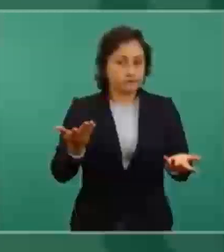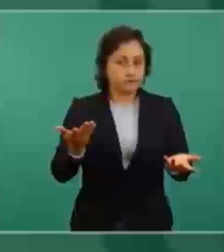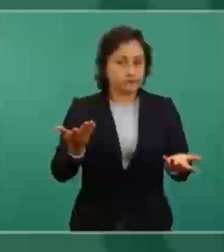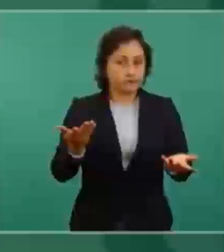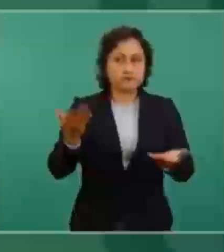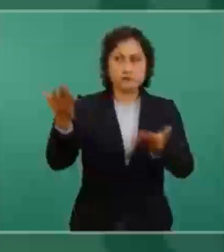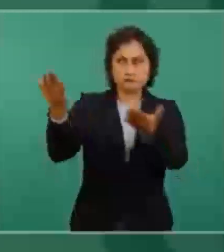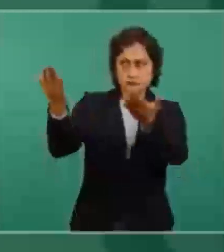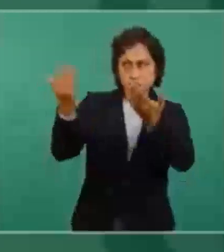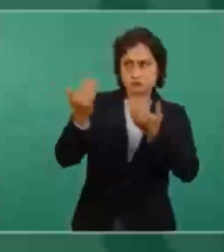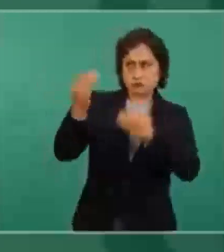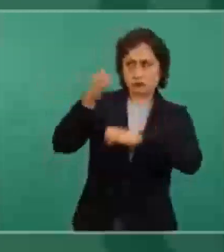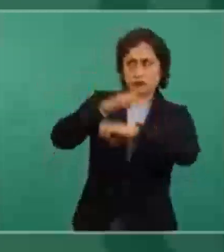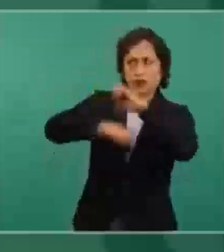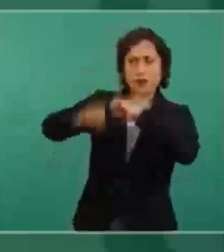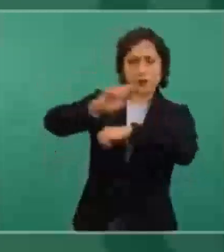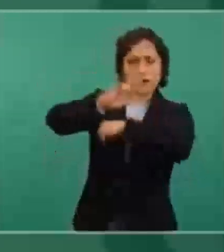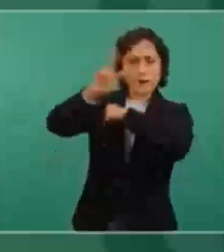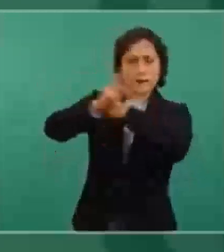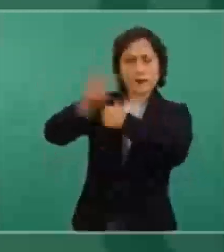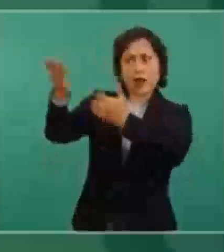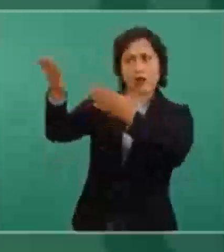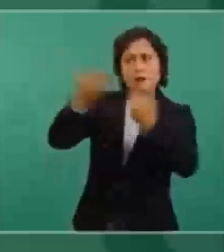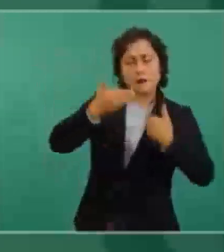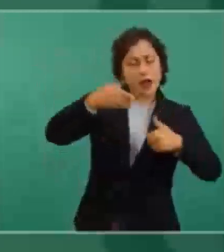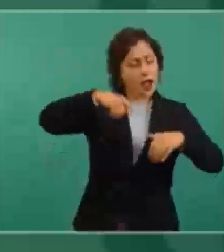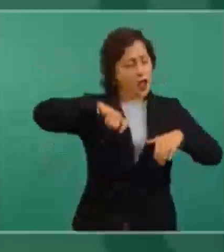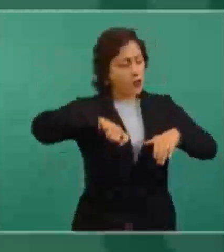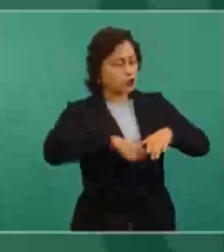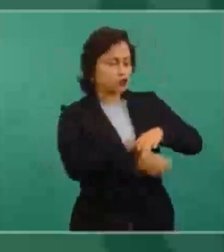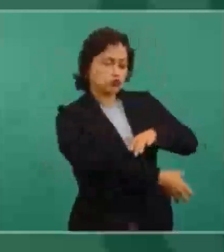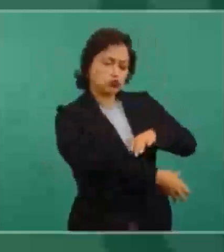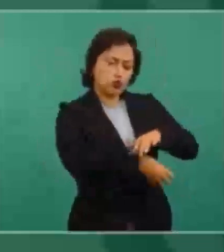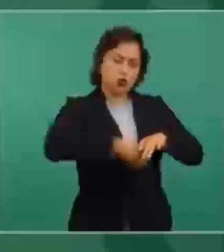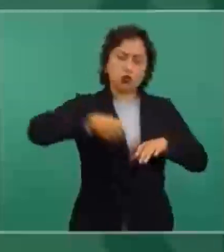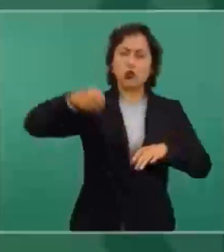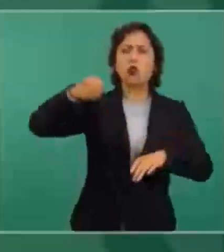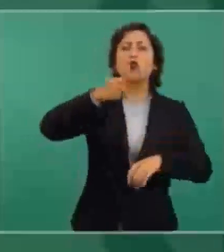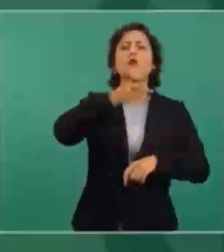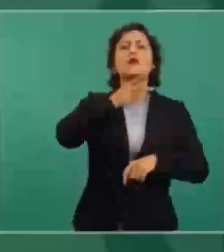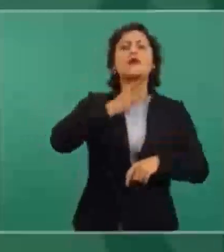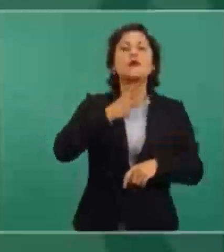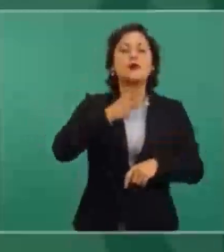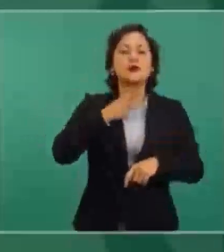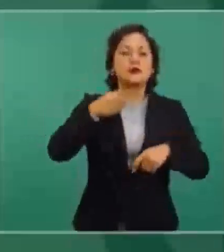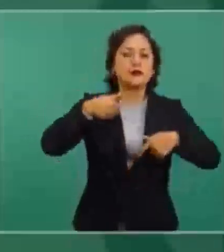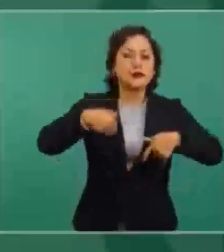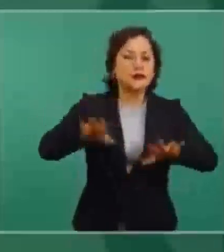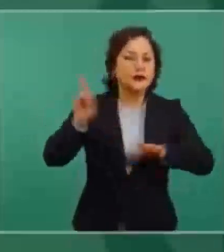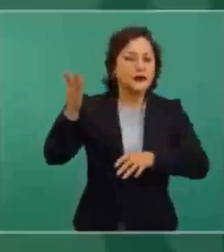perforar, se iba a sacar el petróleo, llegaron a decir que era un tesoro que teníamos,